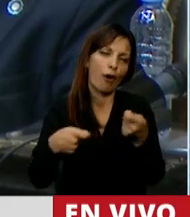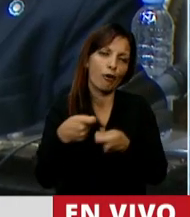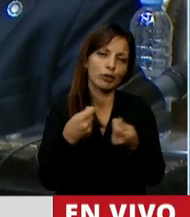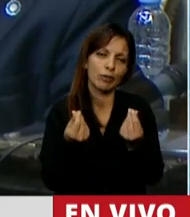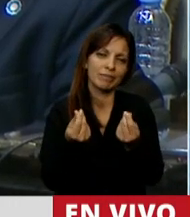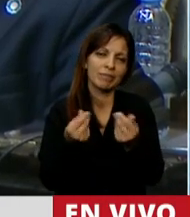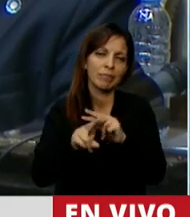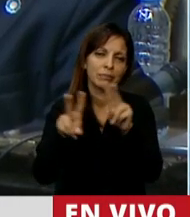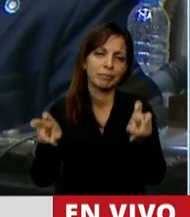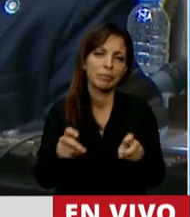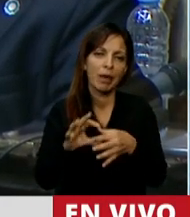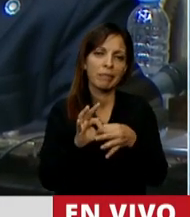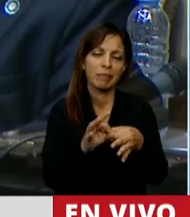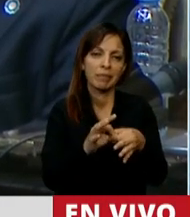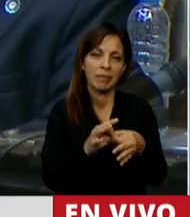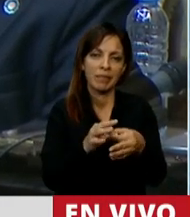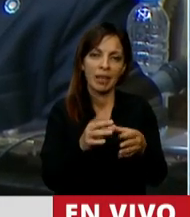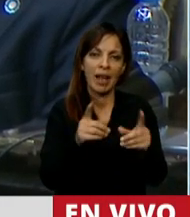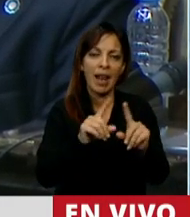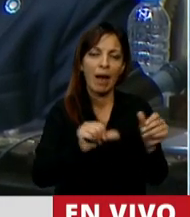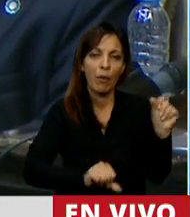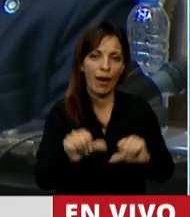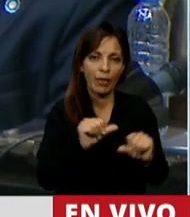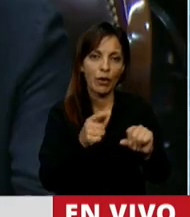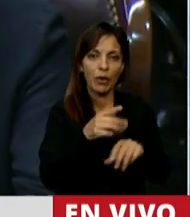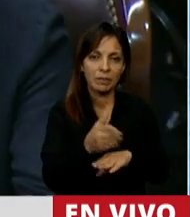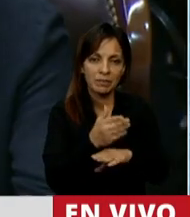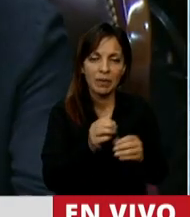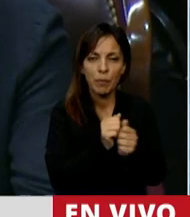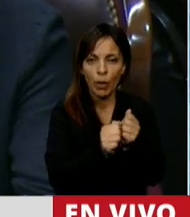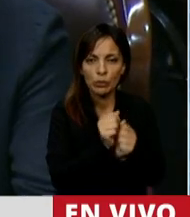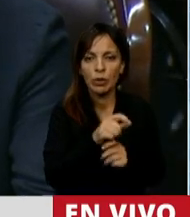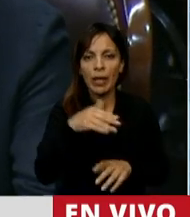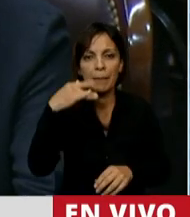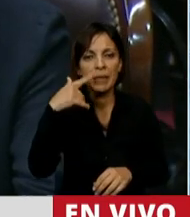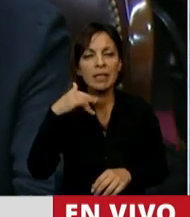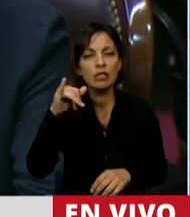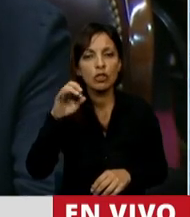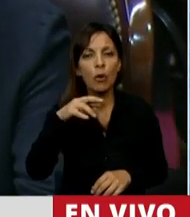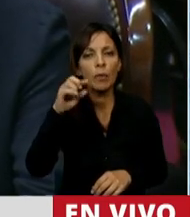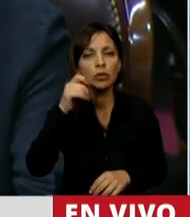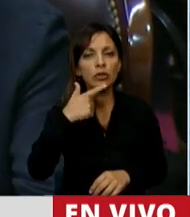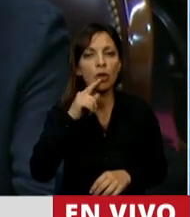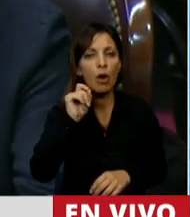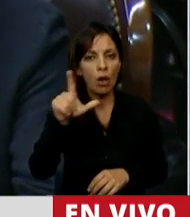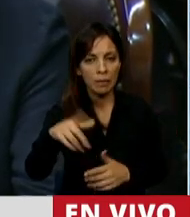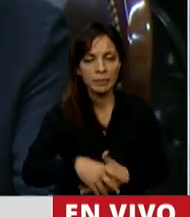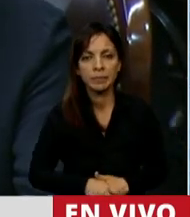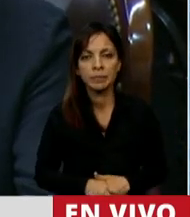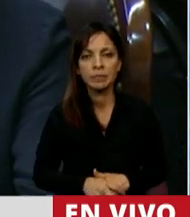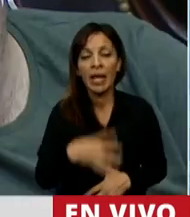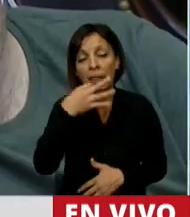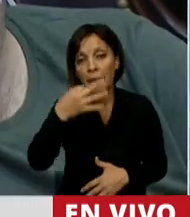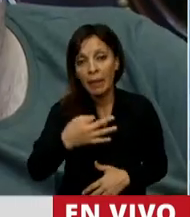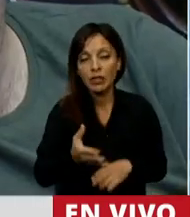los laboratorios que van a fabricar el misoprostol. Aquí se mencionó, perdí mi